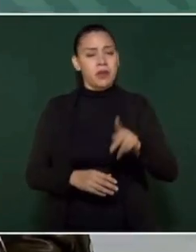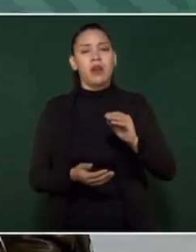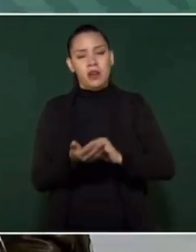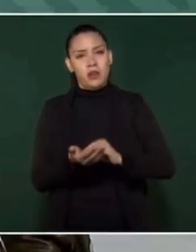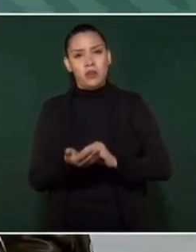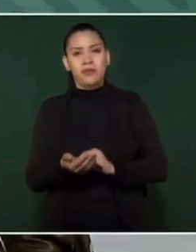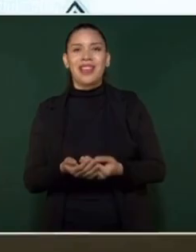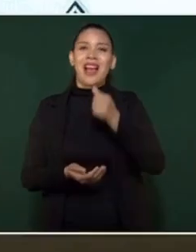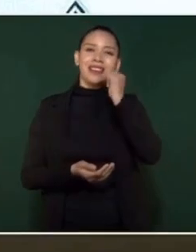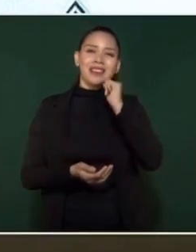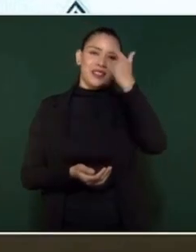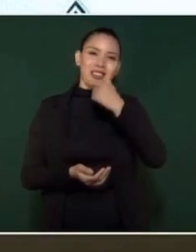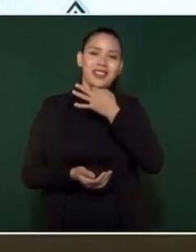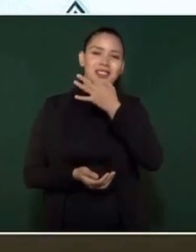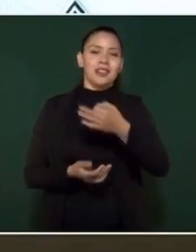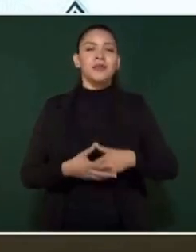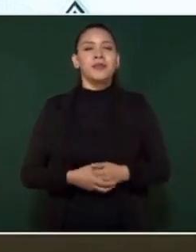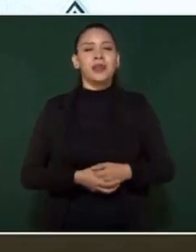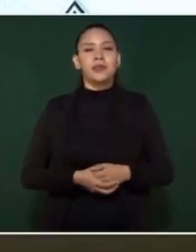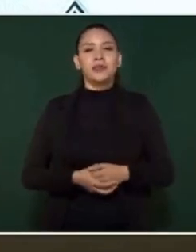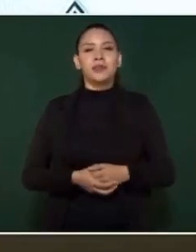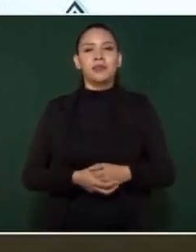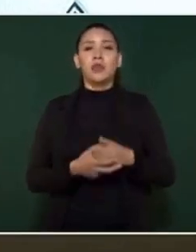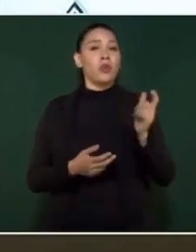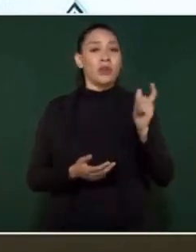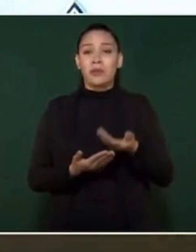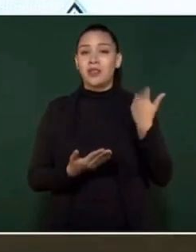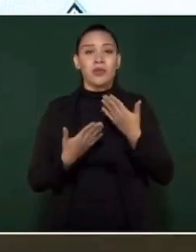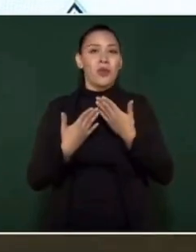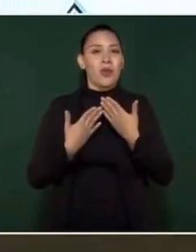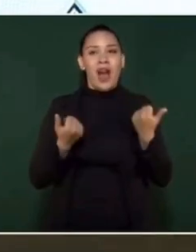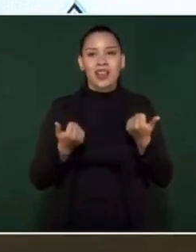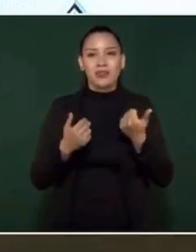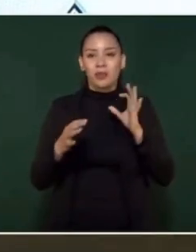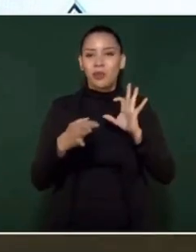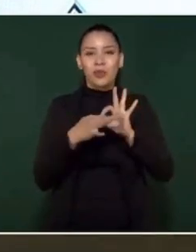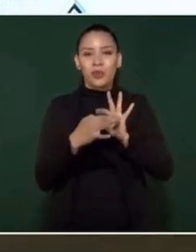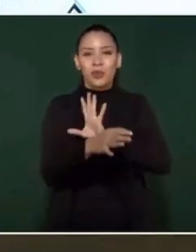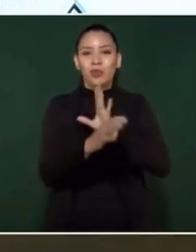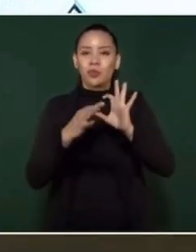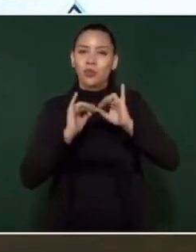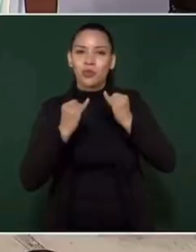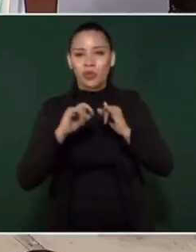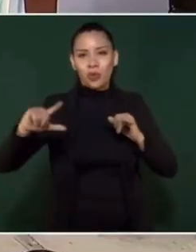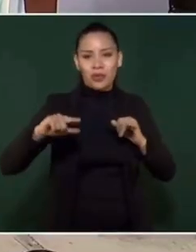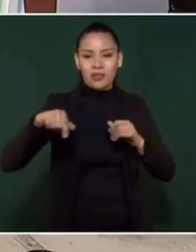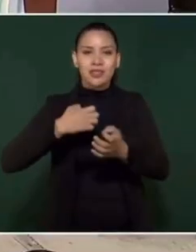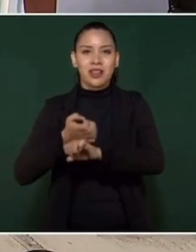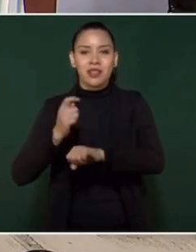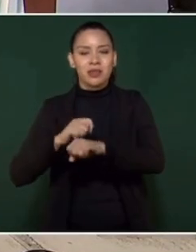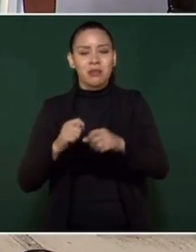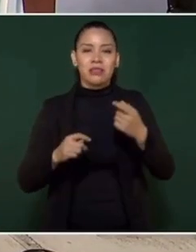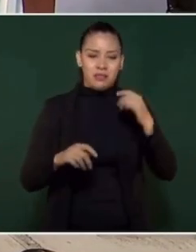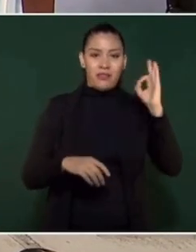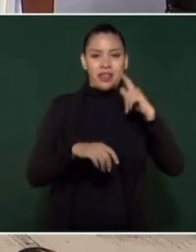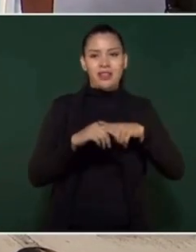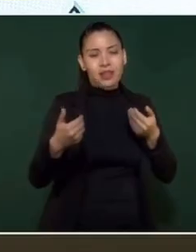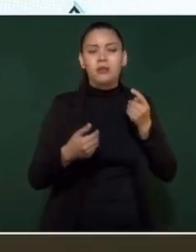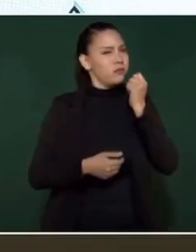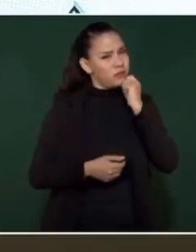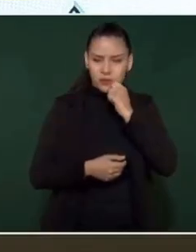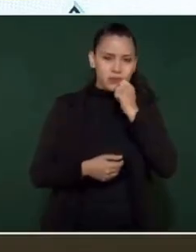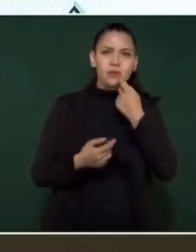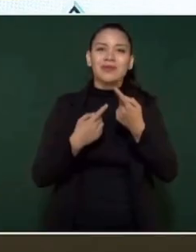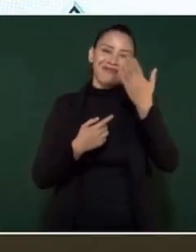lo dije anoche, cuando no había la mejor coordinación, pero aún con diferencias políticas,